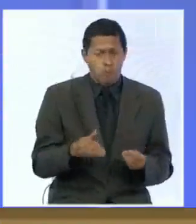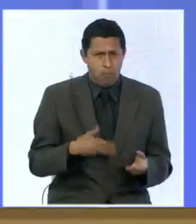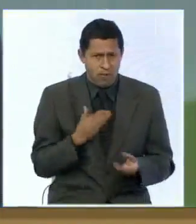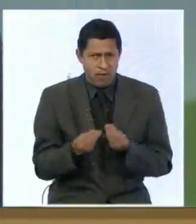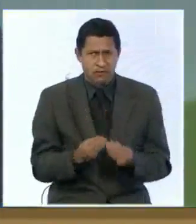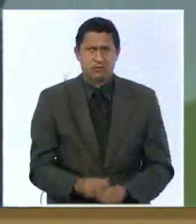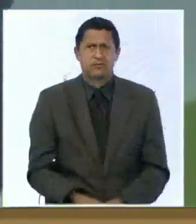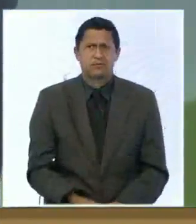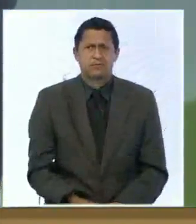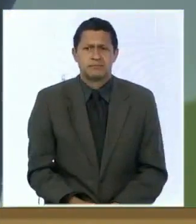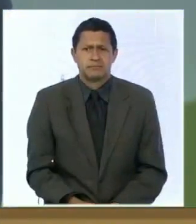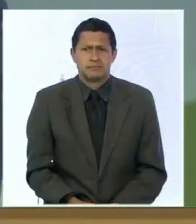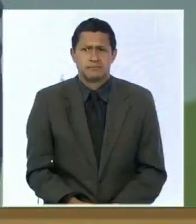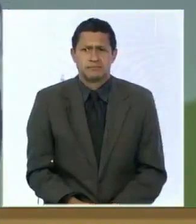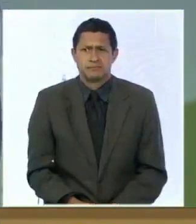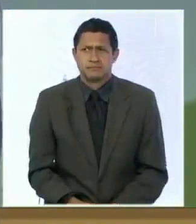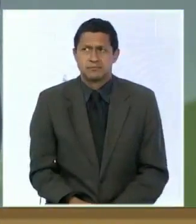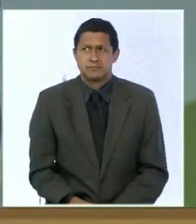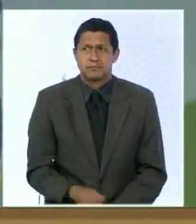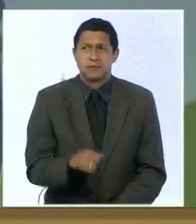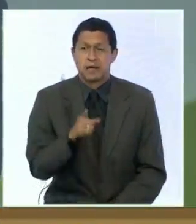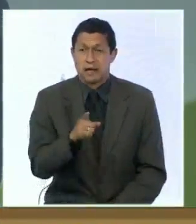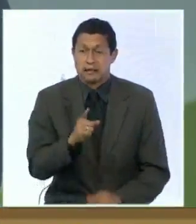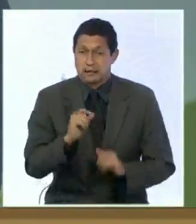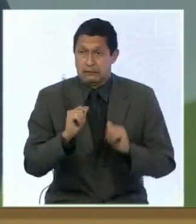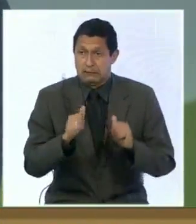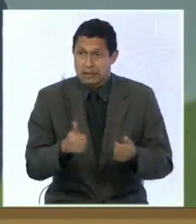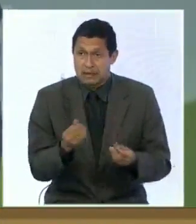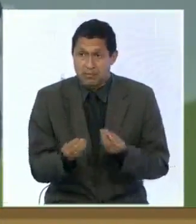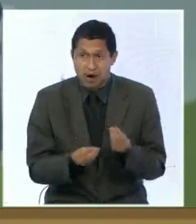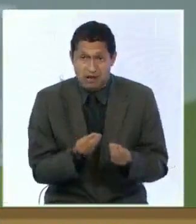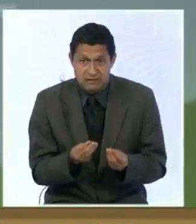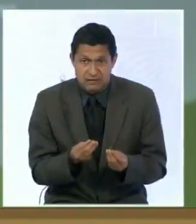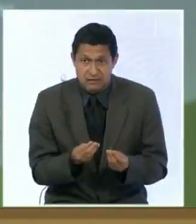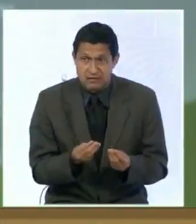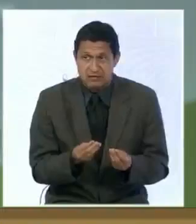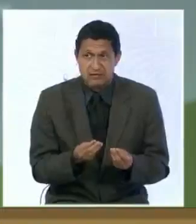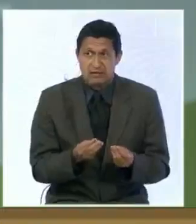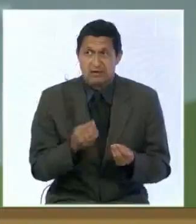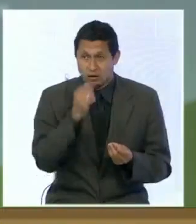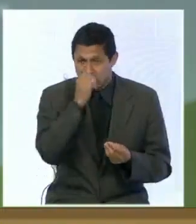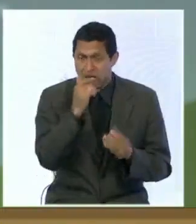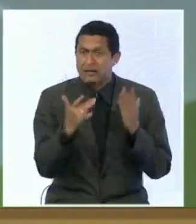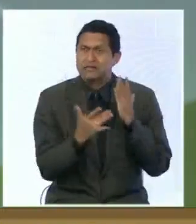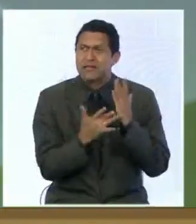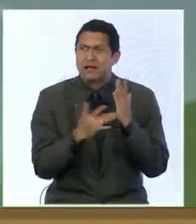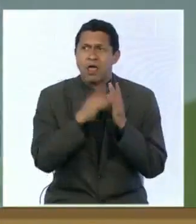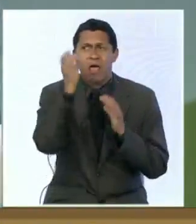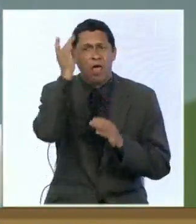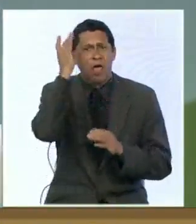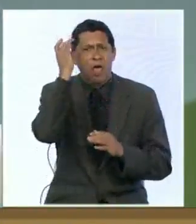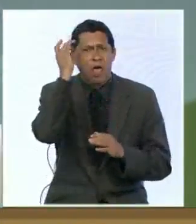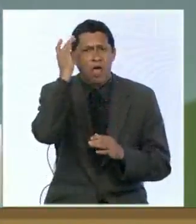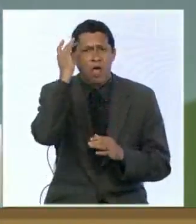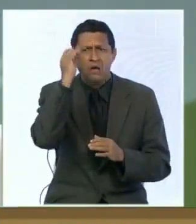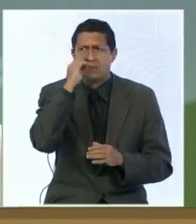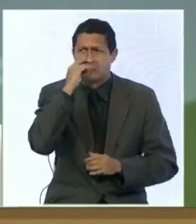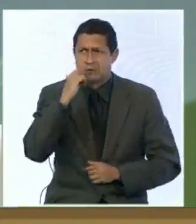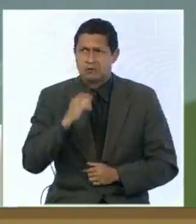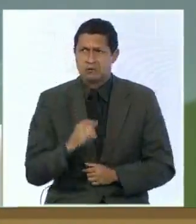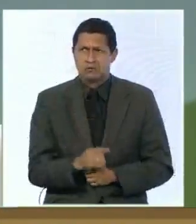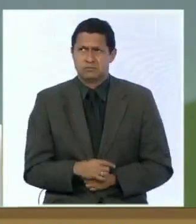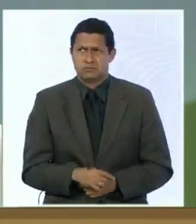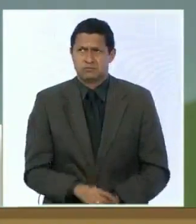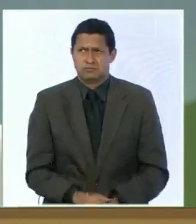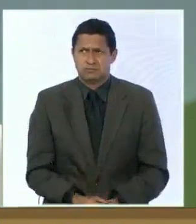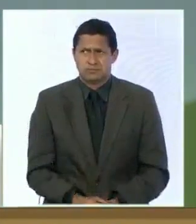hacer. Daniela, esta activación se hace a través de un método que fue creado por una periodista también de investigación